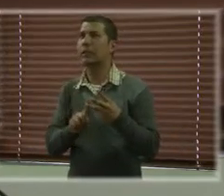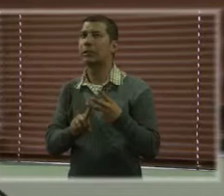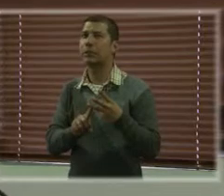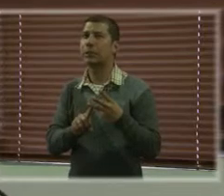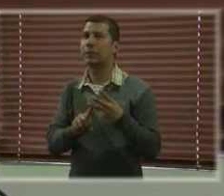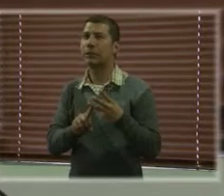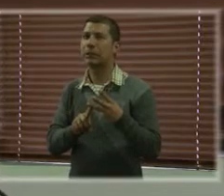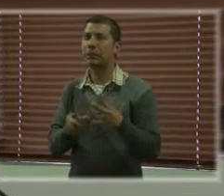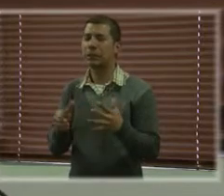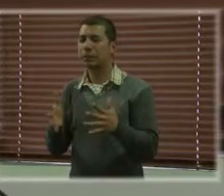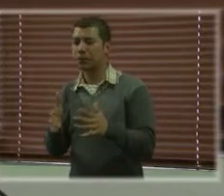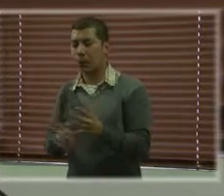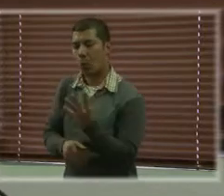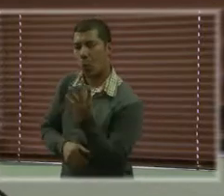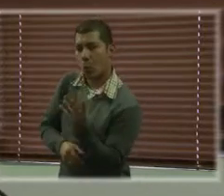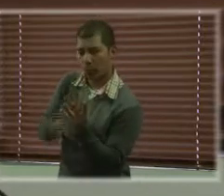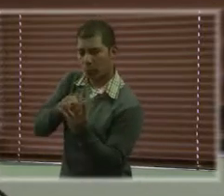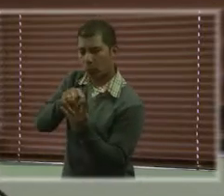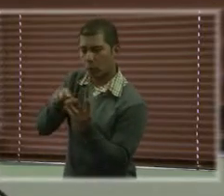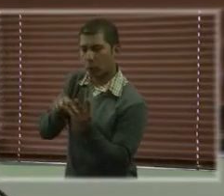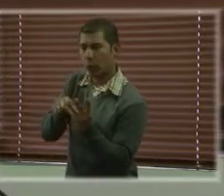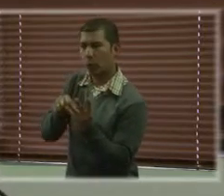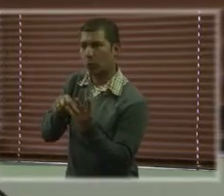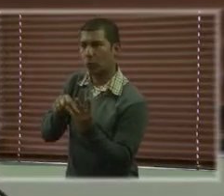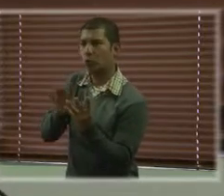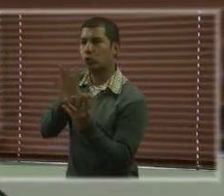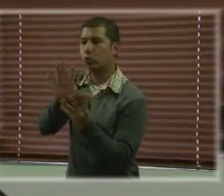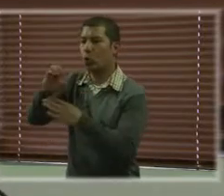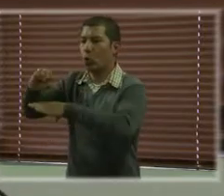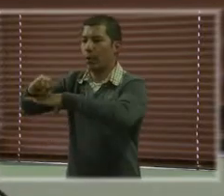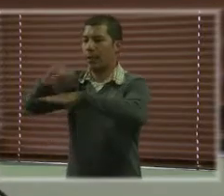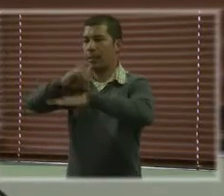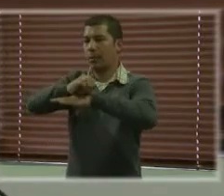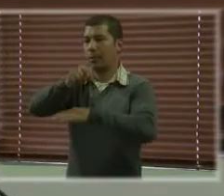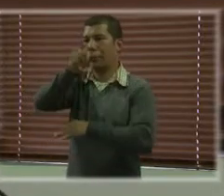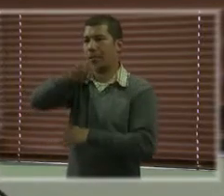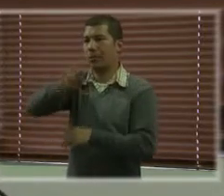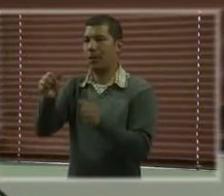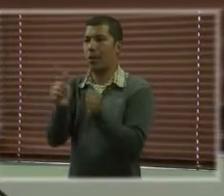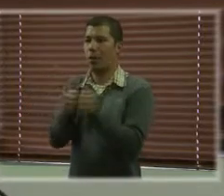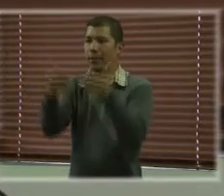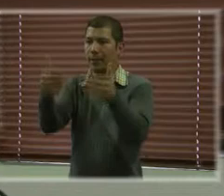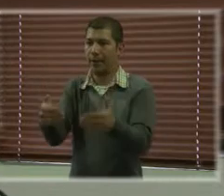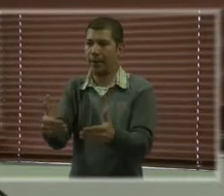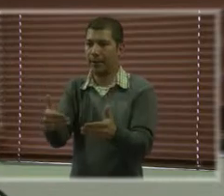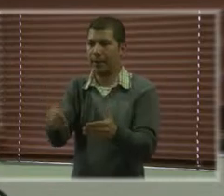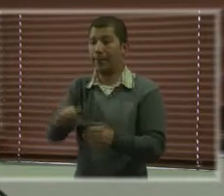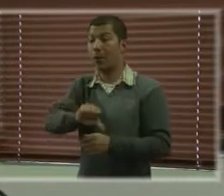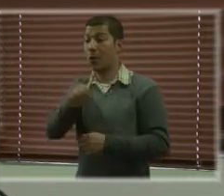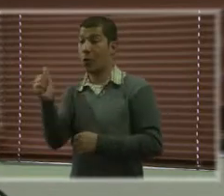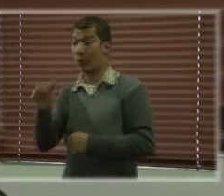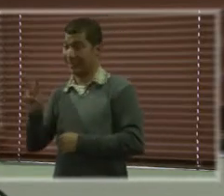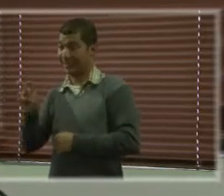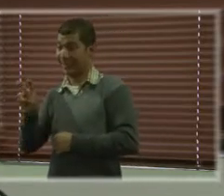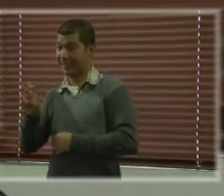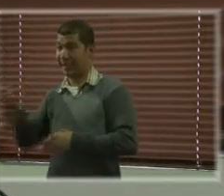12, como 4 fueron presentadas por organizaciones de personas con discapacidad y las otras 7, digamos,